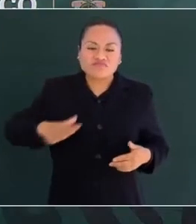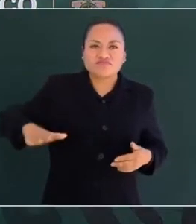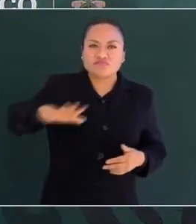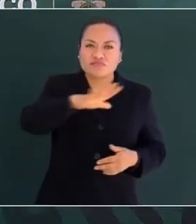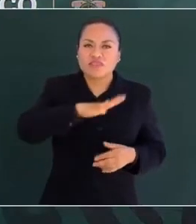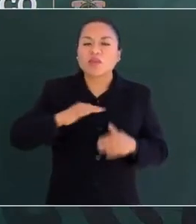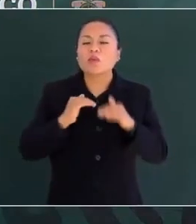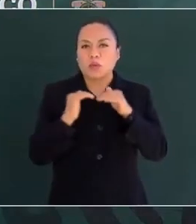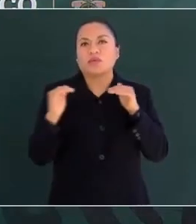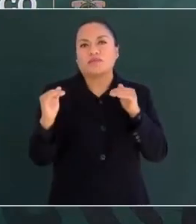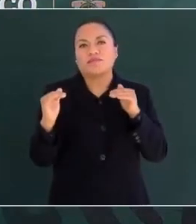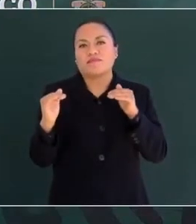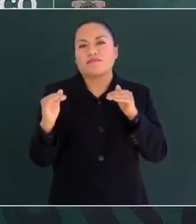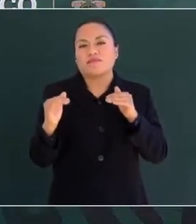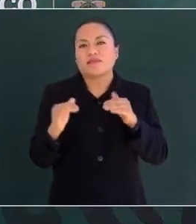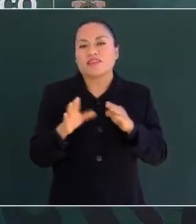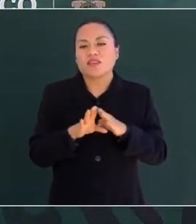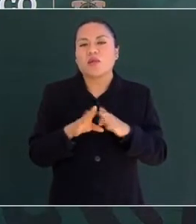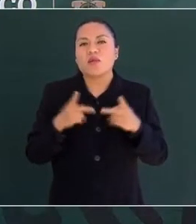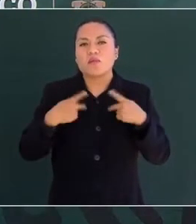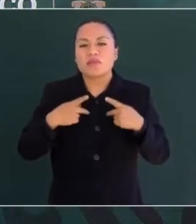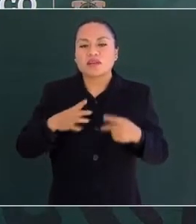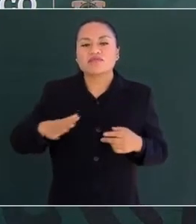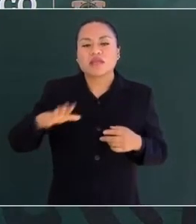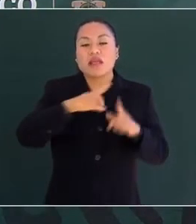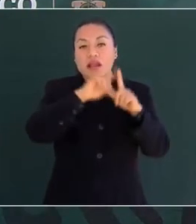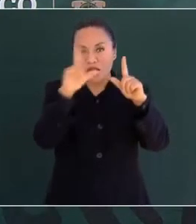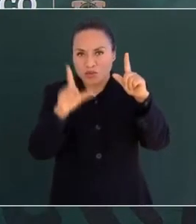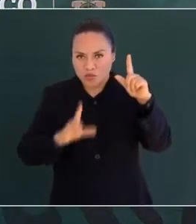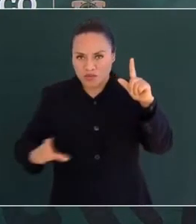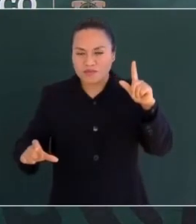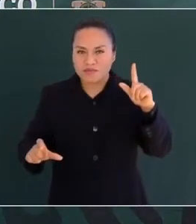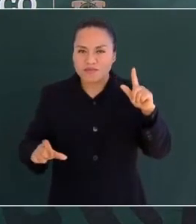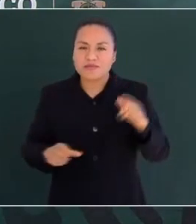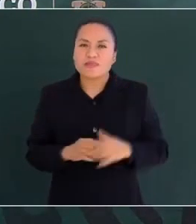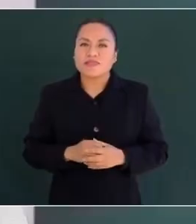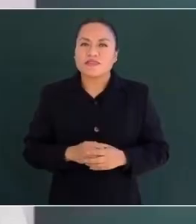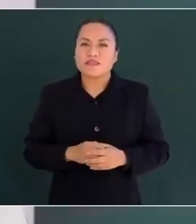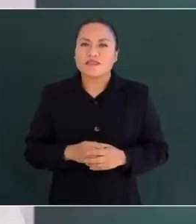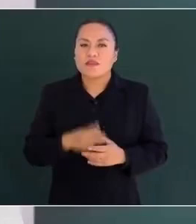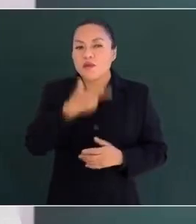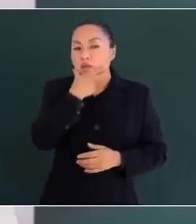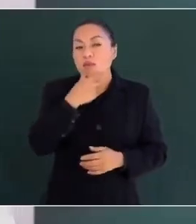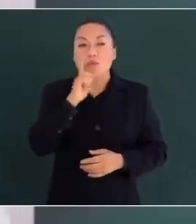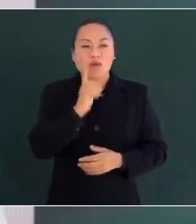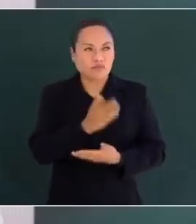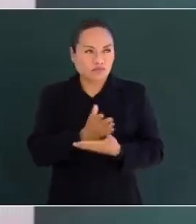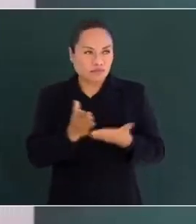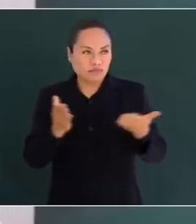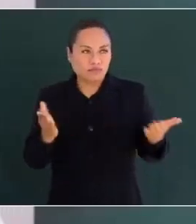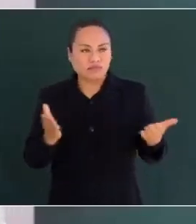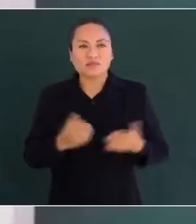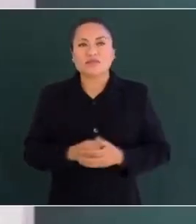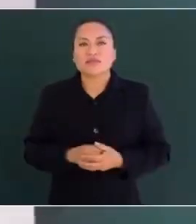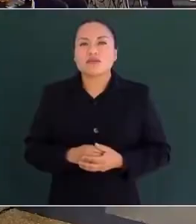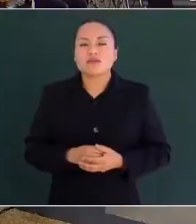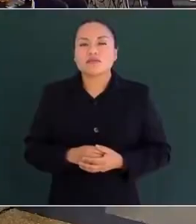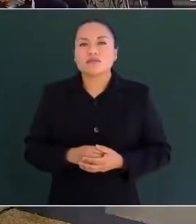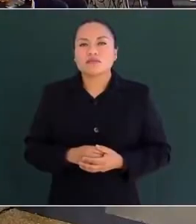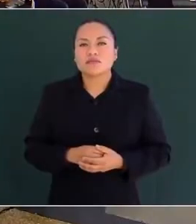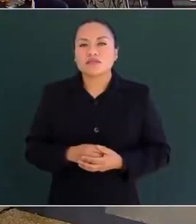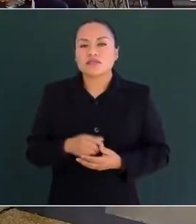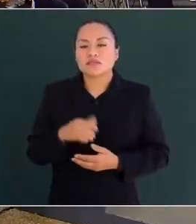así como la soberanía de nuestra República. Señoras y señores, señor